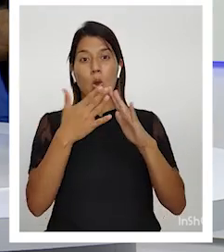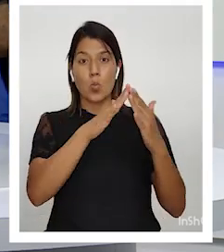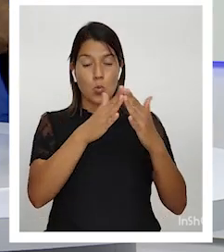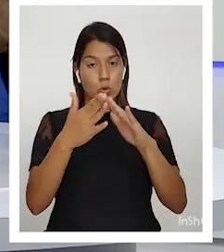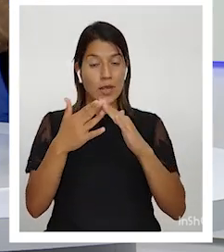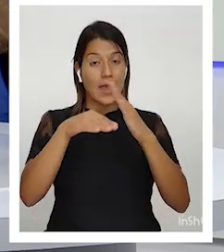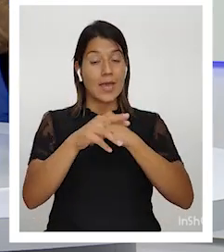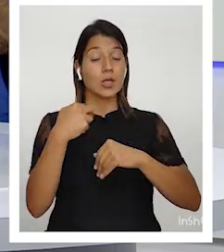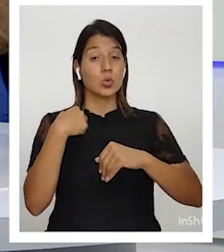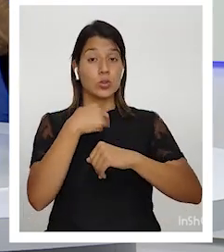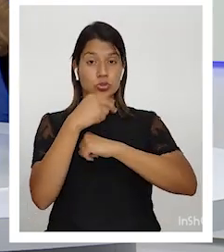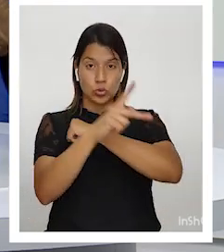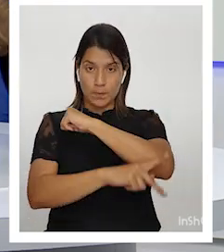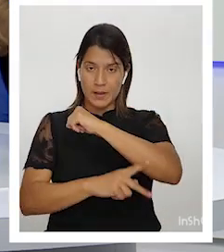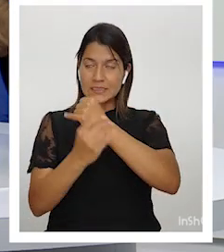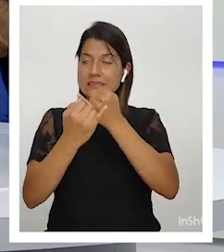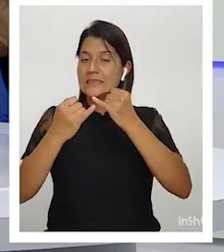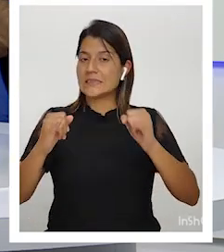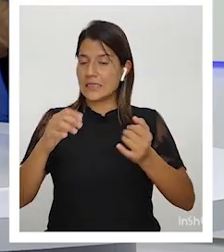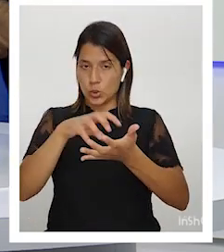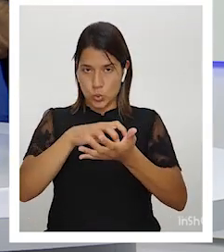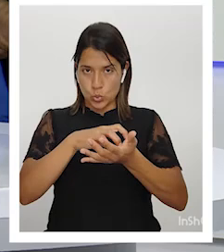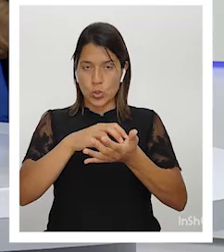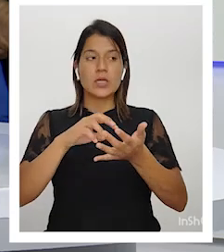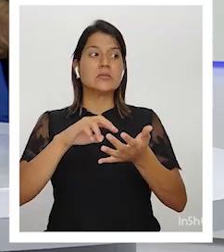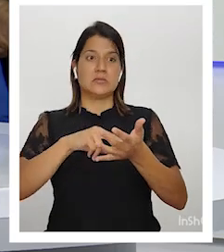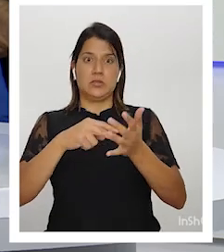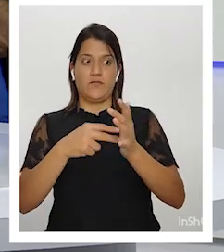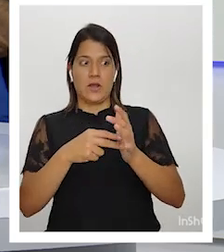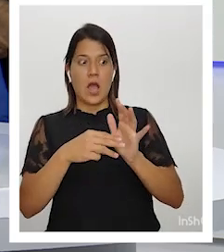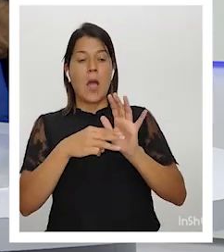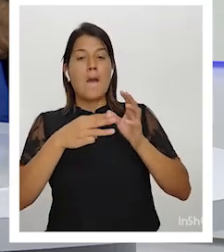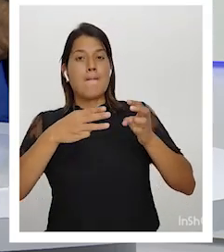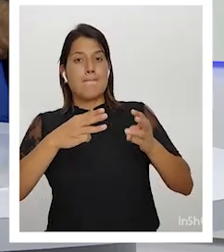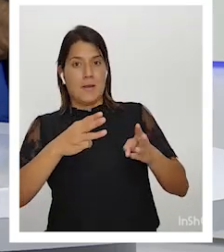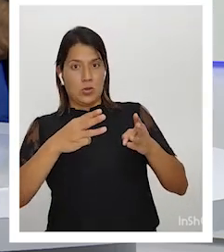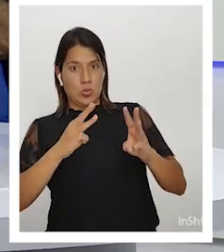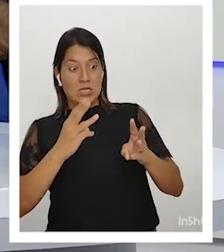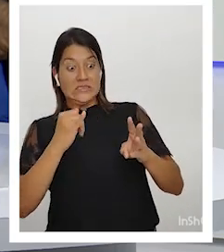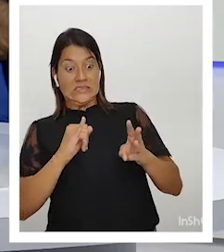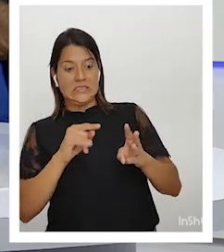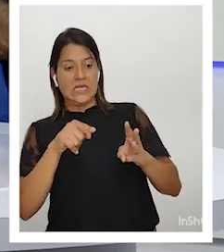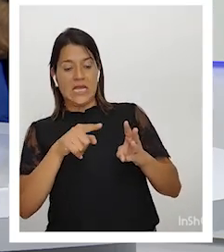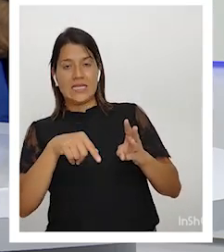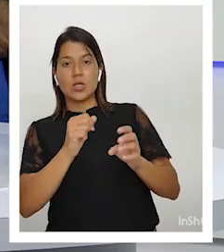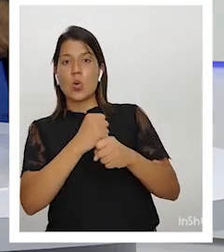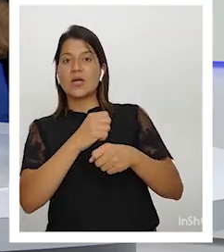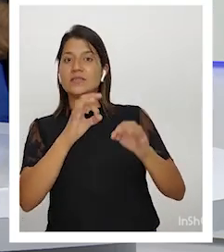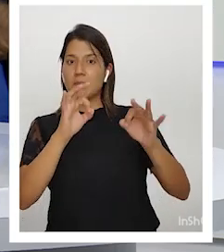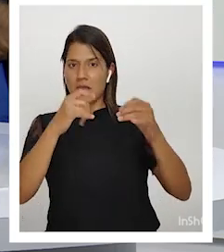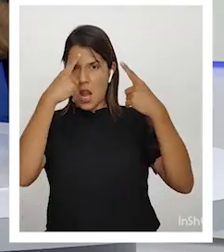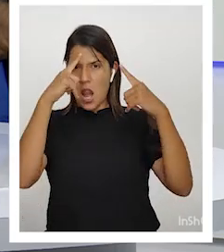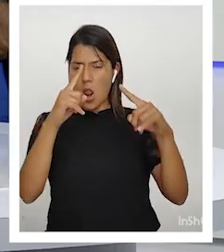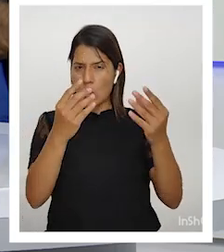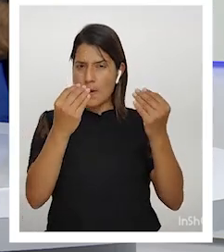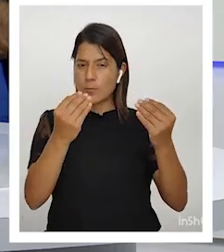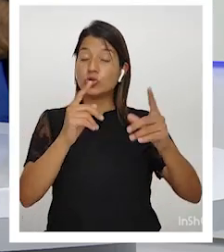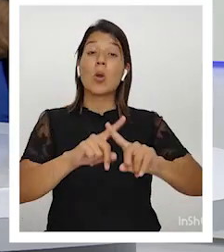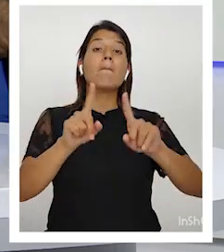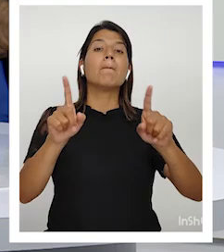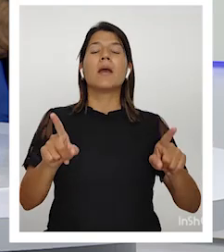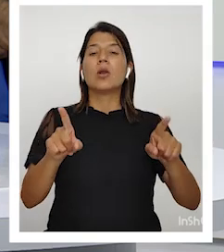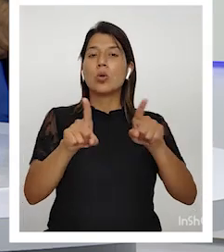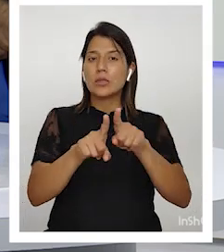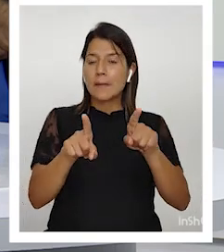comunidades de nuestro país sin duda alguna es un modelo que si se lleva bien ha logrado grandes cosas pero sí que